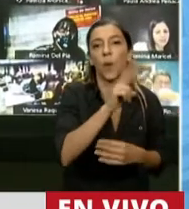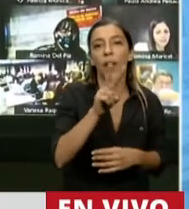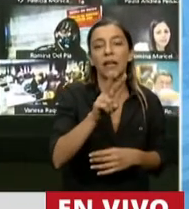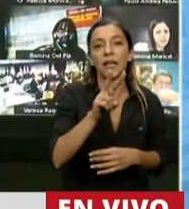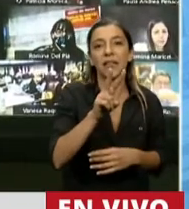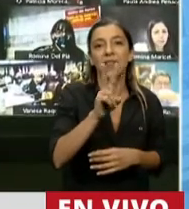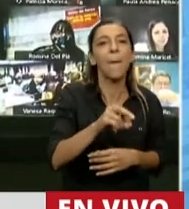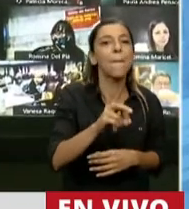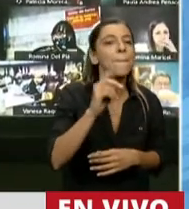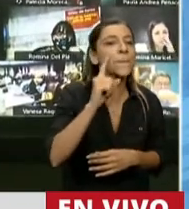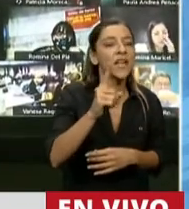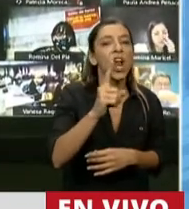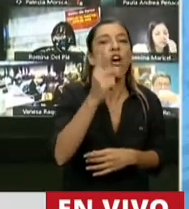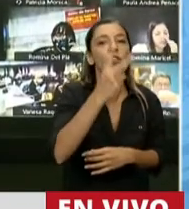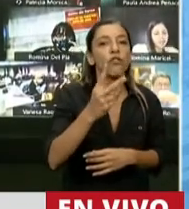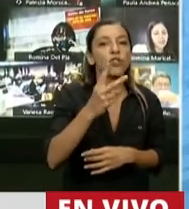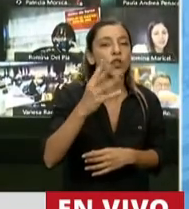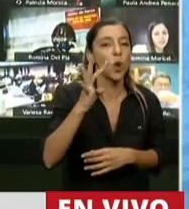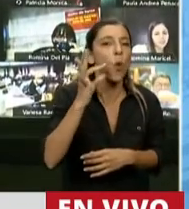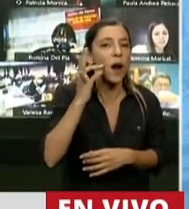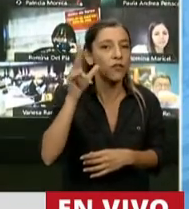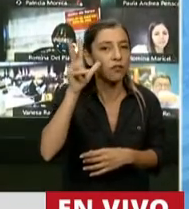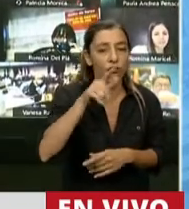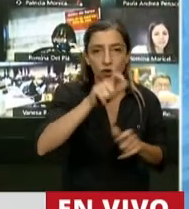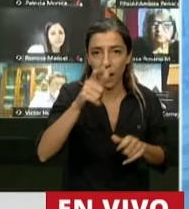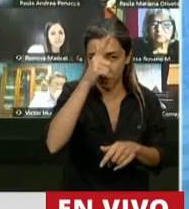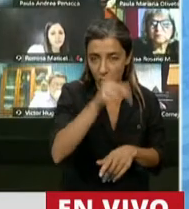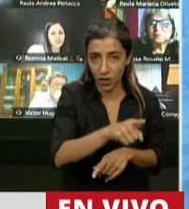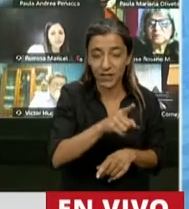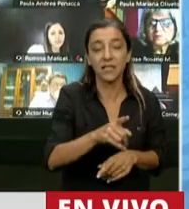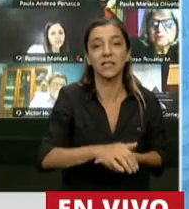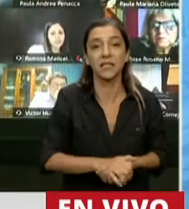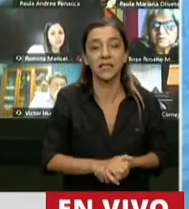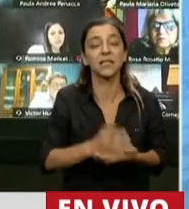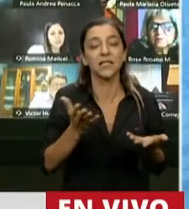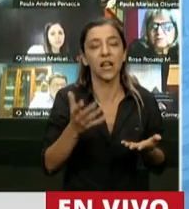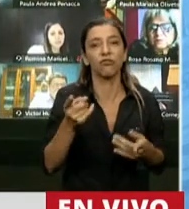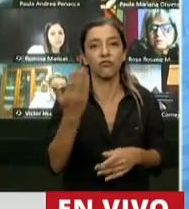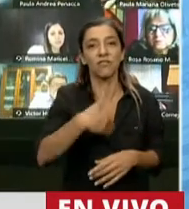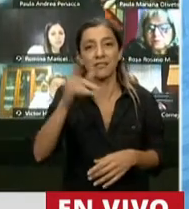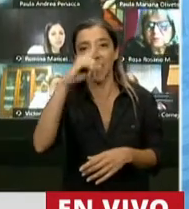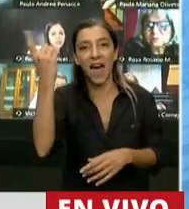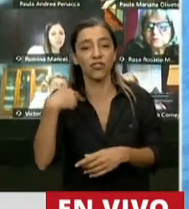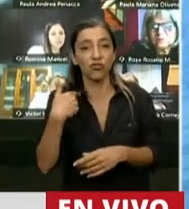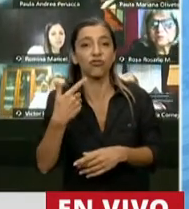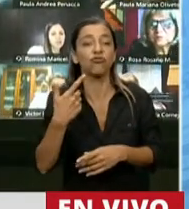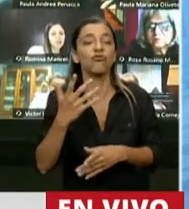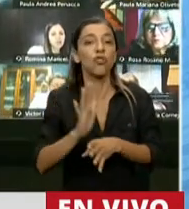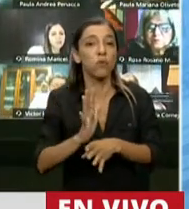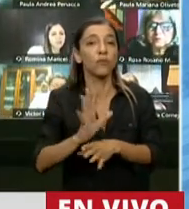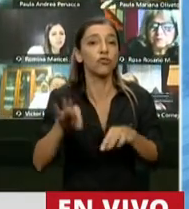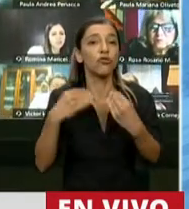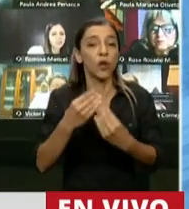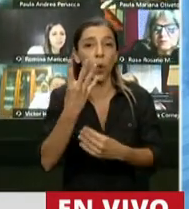efectivos sobre un total de 44.158. Es decir, la Nación se desprendió del 45